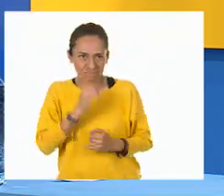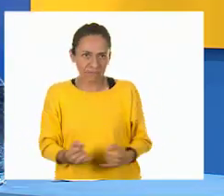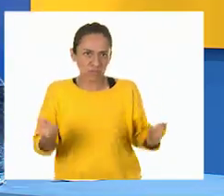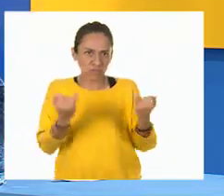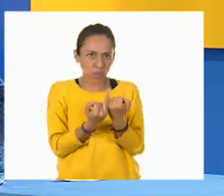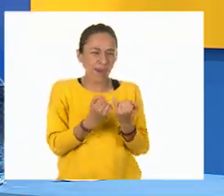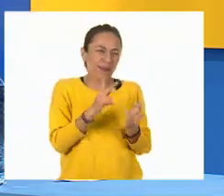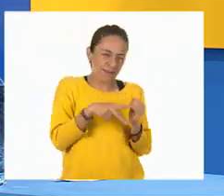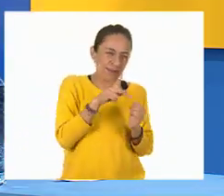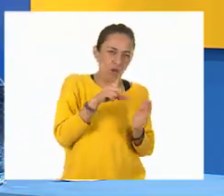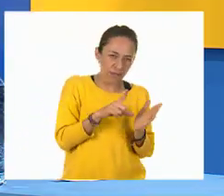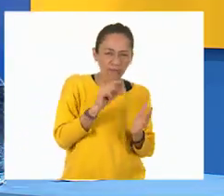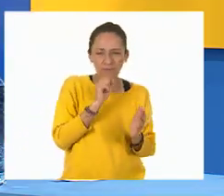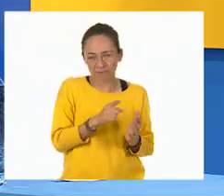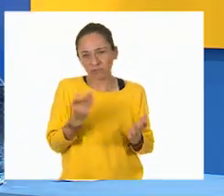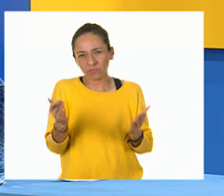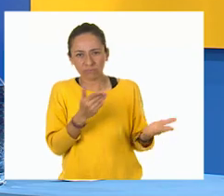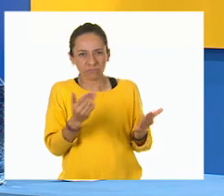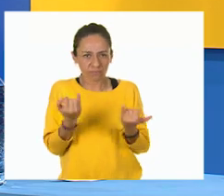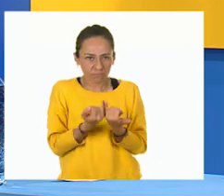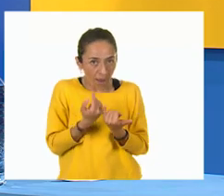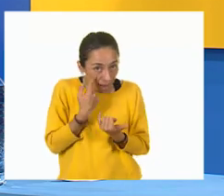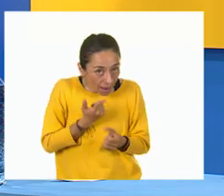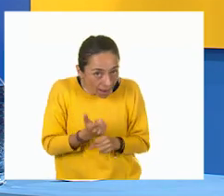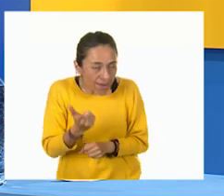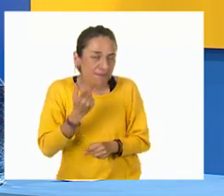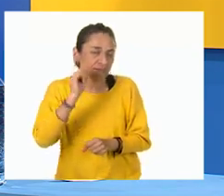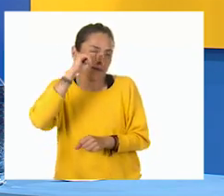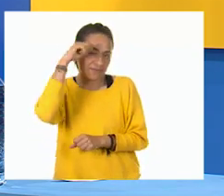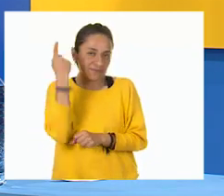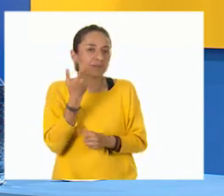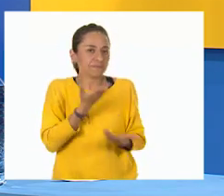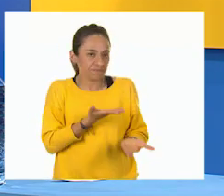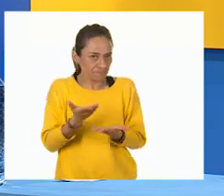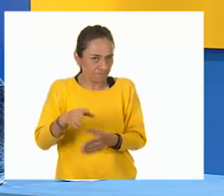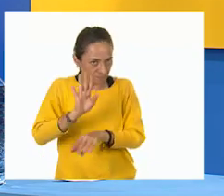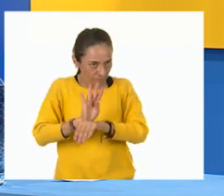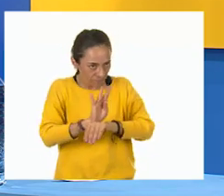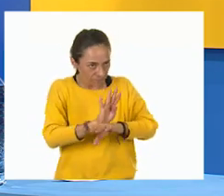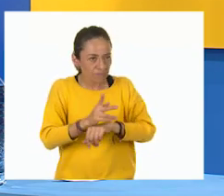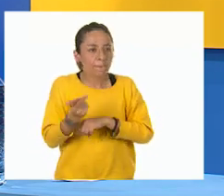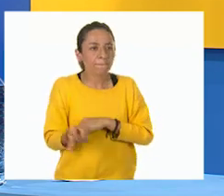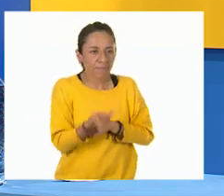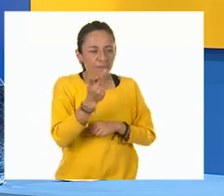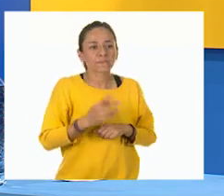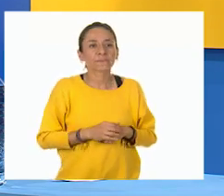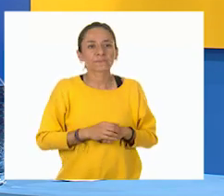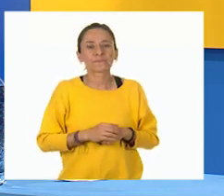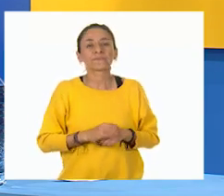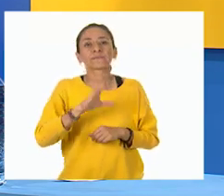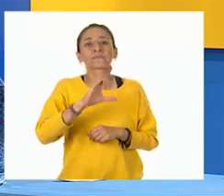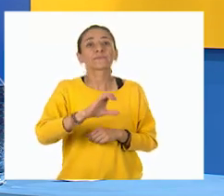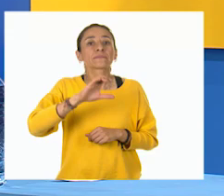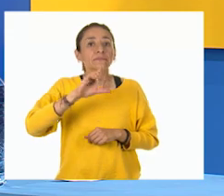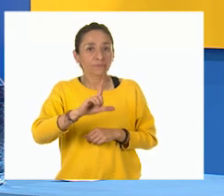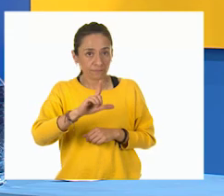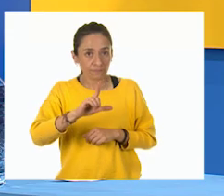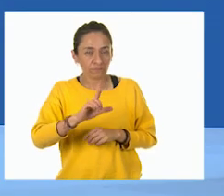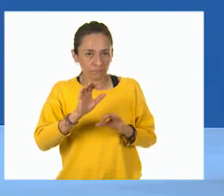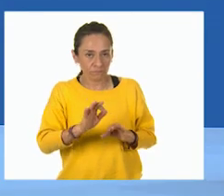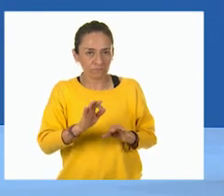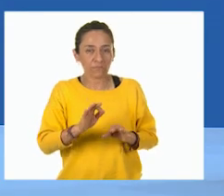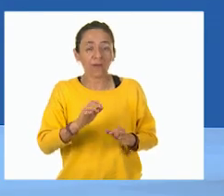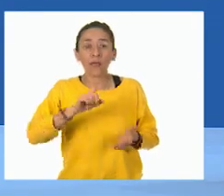Tom, es tu turno. Y la pregunta B dice, ¿cuántos centilitros tiene un litro?